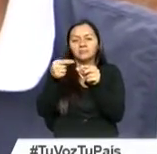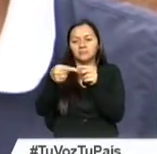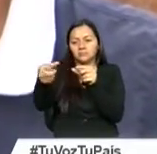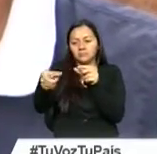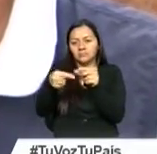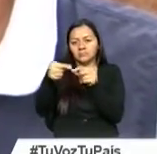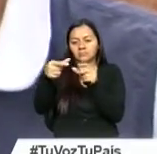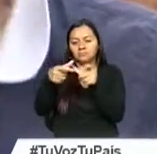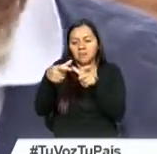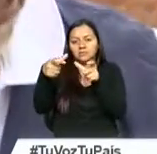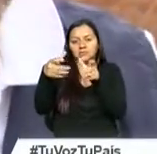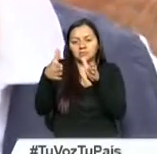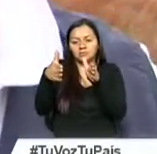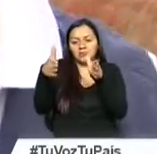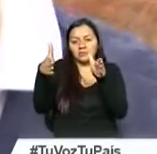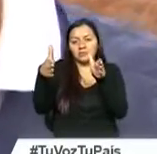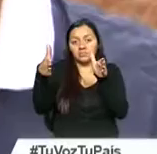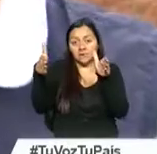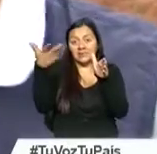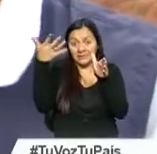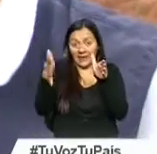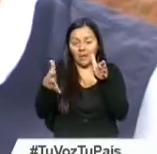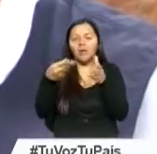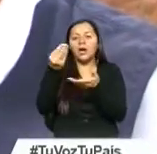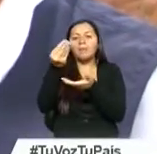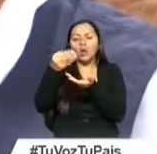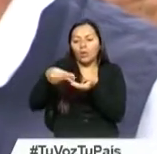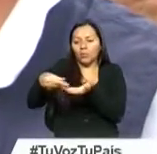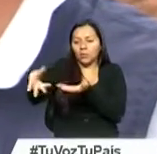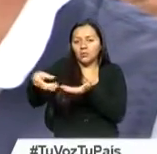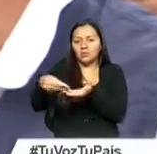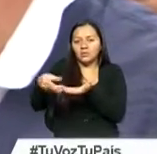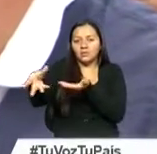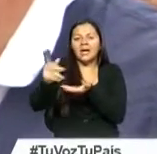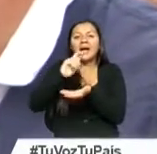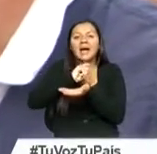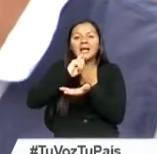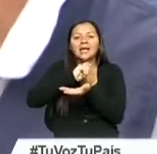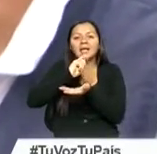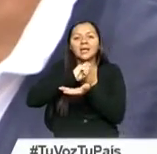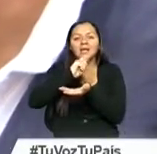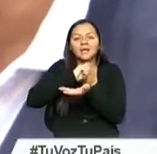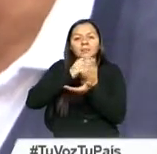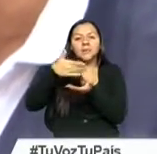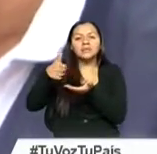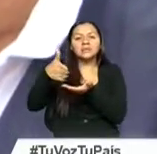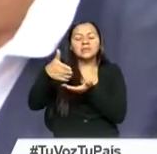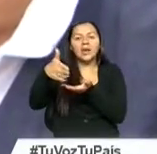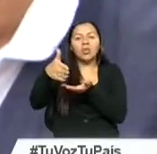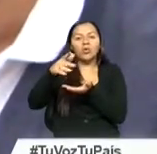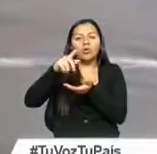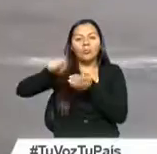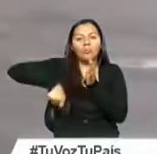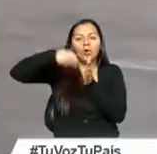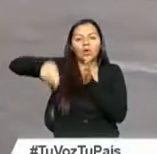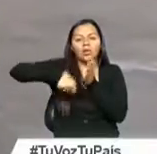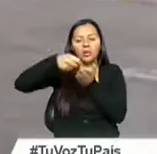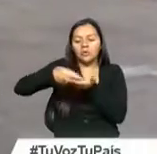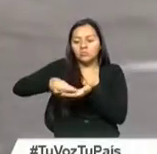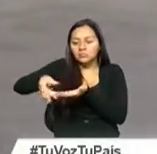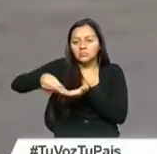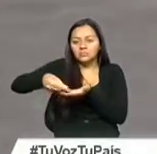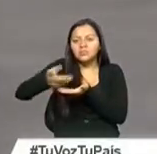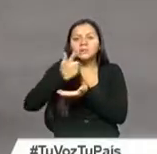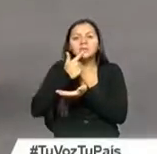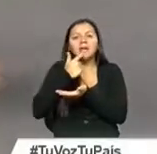les fuimos cambiando de alimento balanceado molido con carne de pescada molida, o sea, saborizado. Nueva Loja